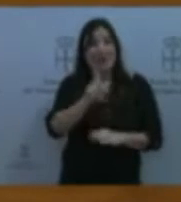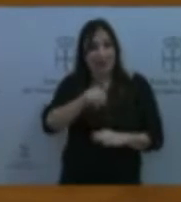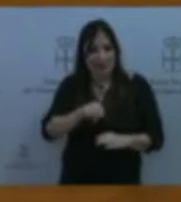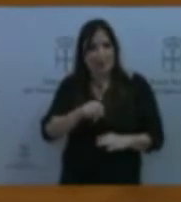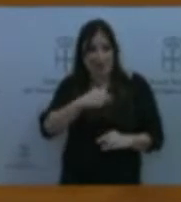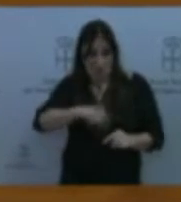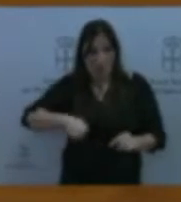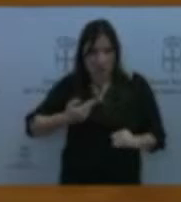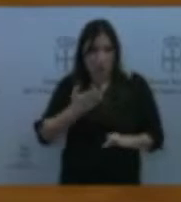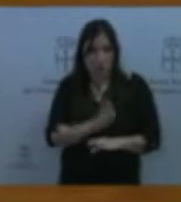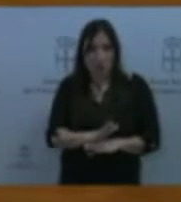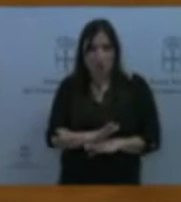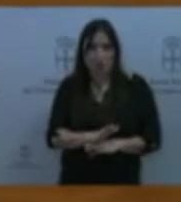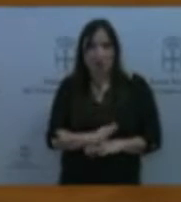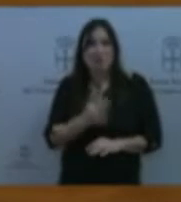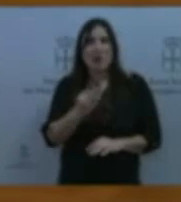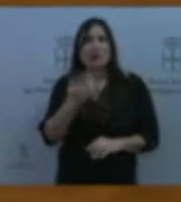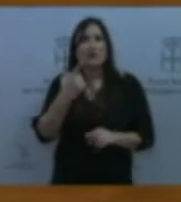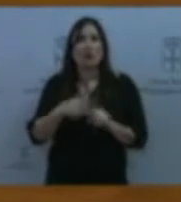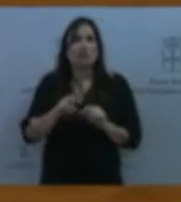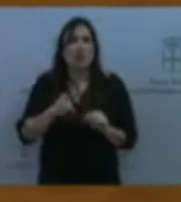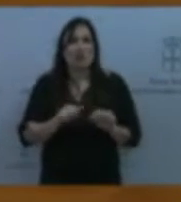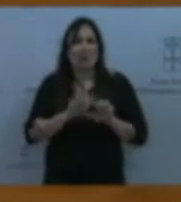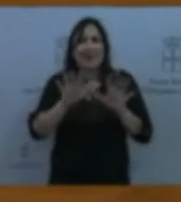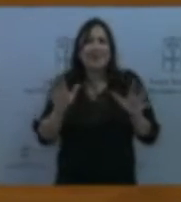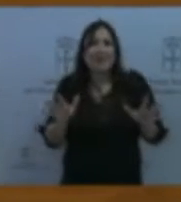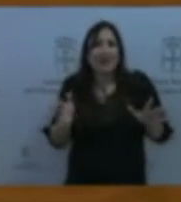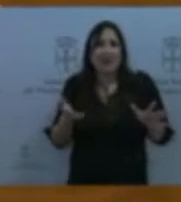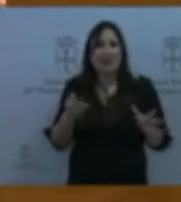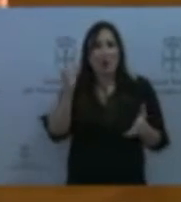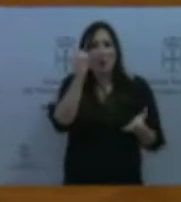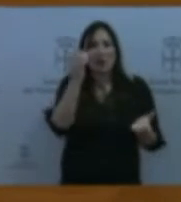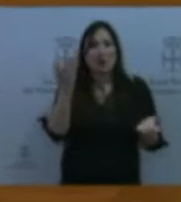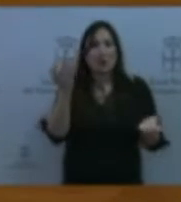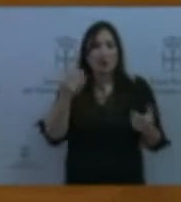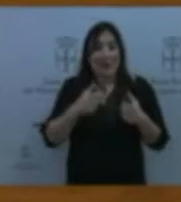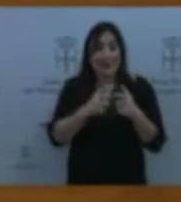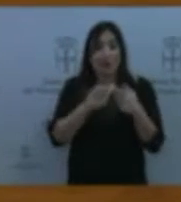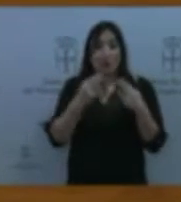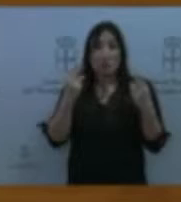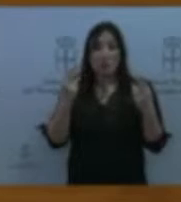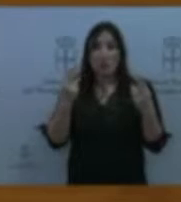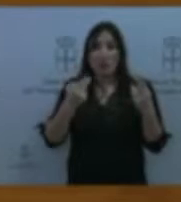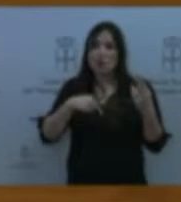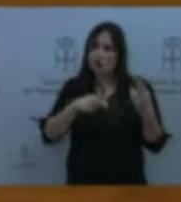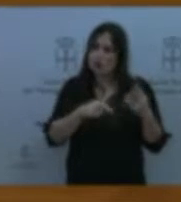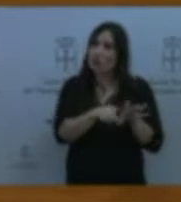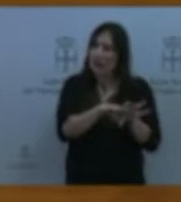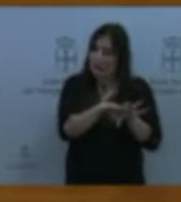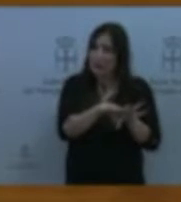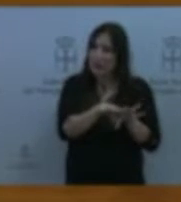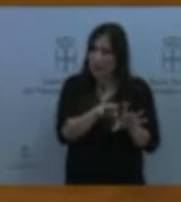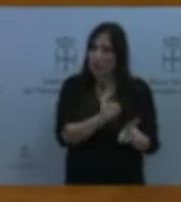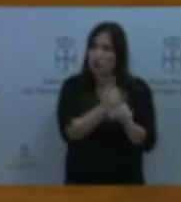una cosa clara, que nuestra posición sobre el sector público, crítica con el actual sistema que fue